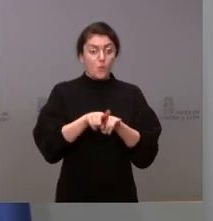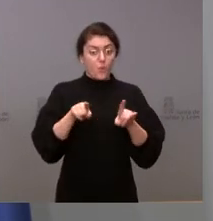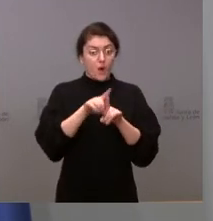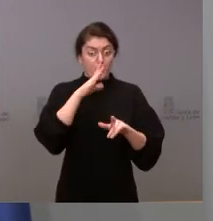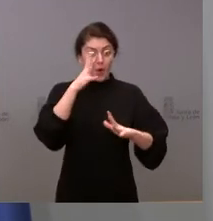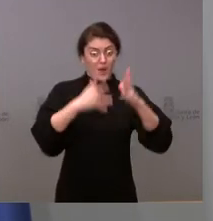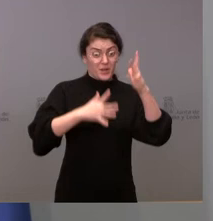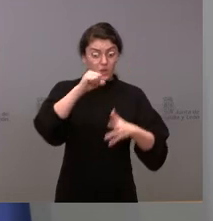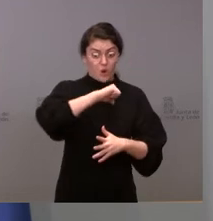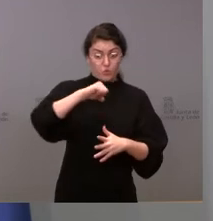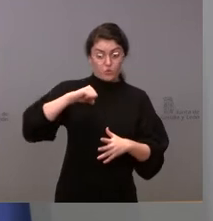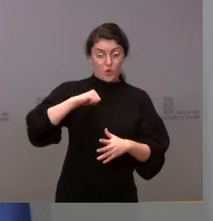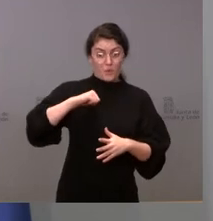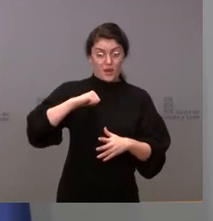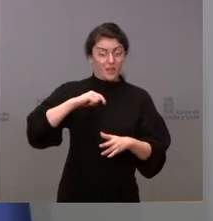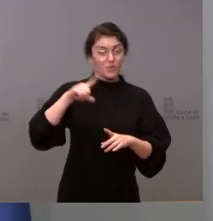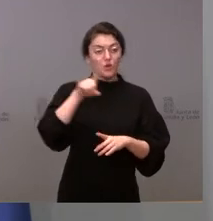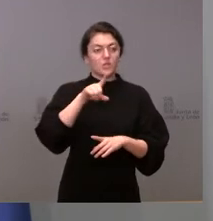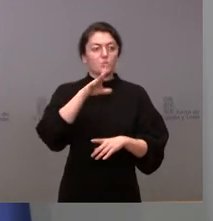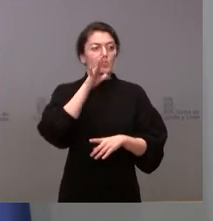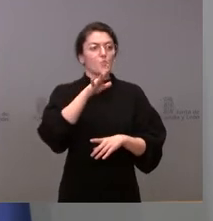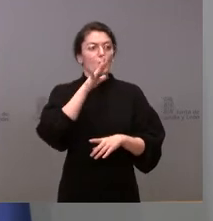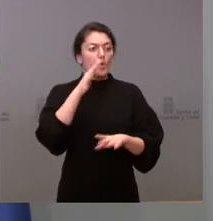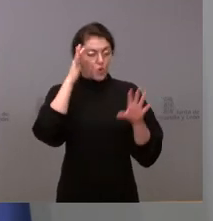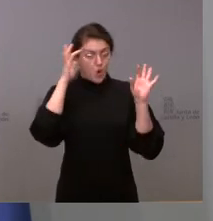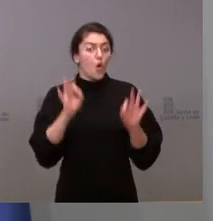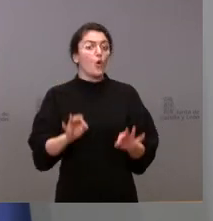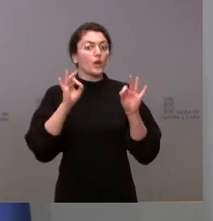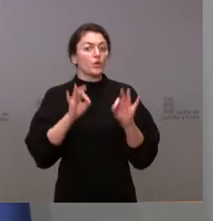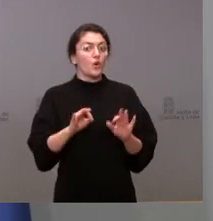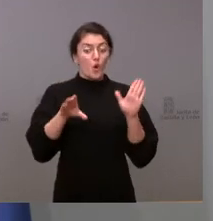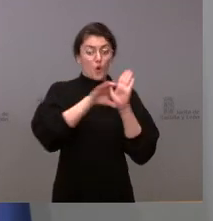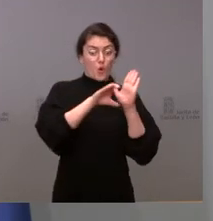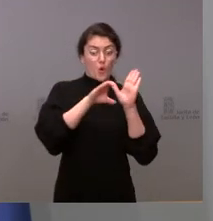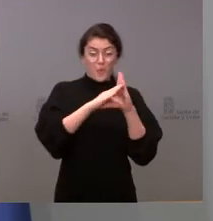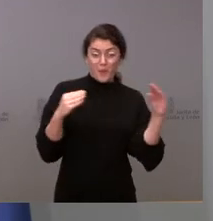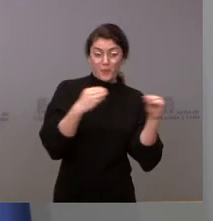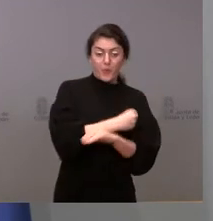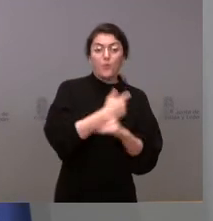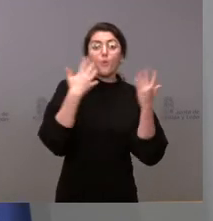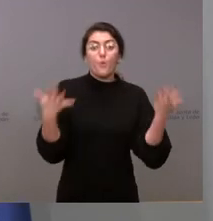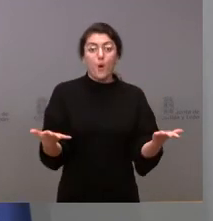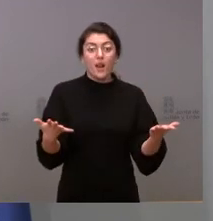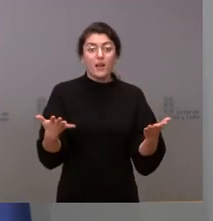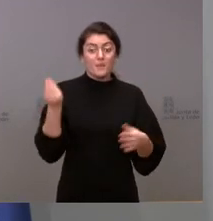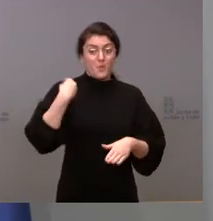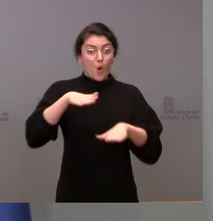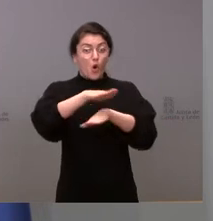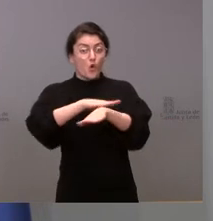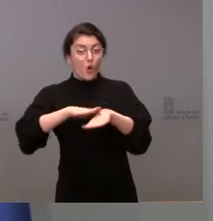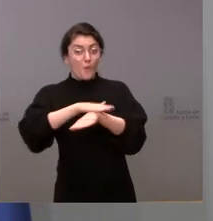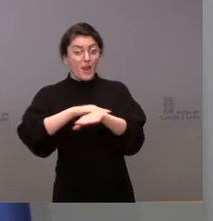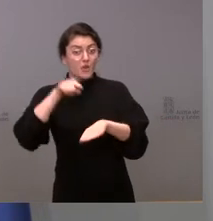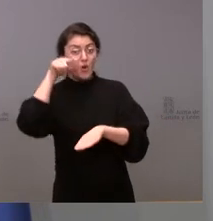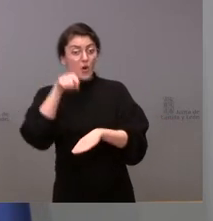delegada del Gobierno, porque lo que ha sido, lógicamente, declarado inconstitucional fue el estado de alarma declarado por el Gobierno, que es, lógicamente, lo que